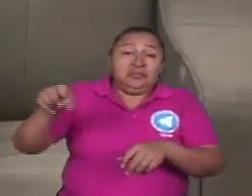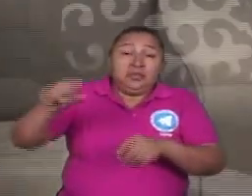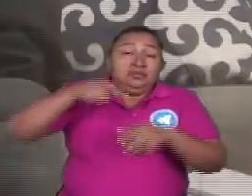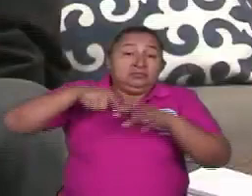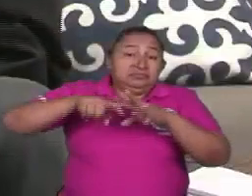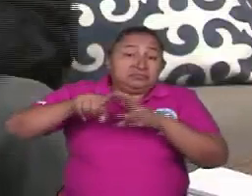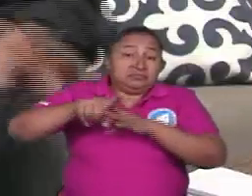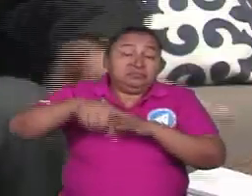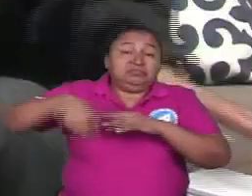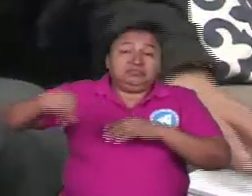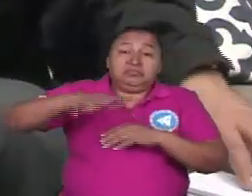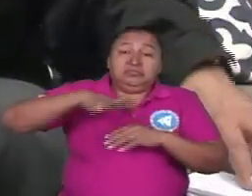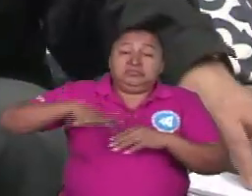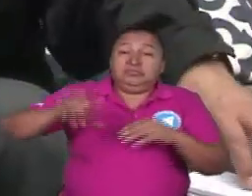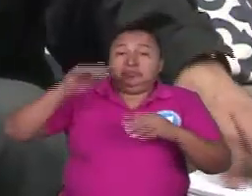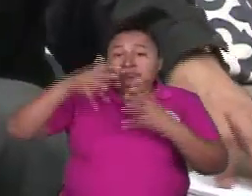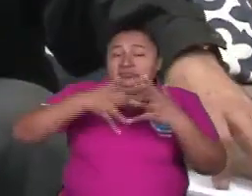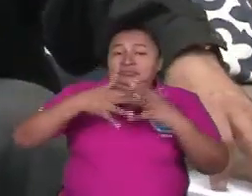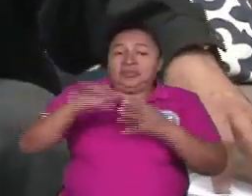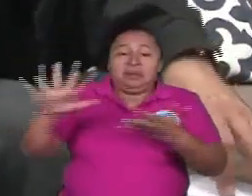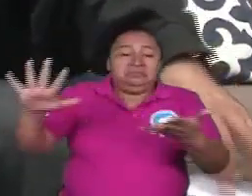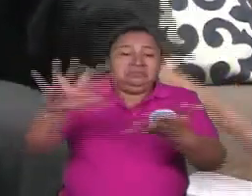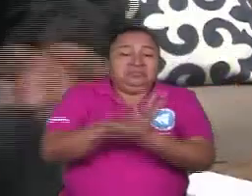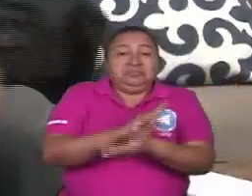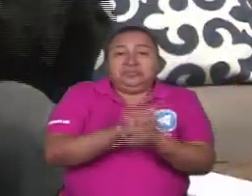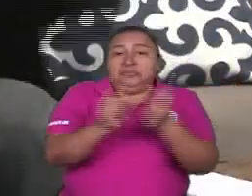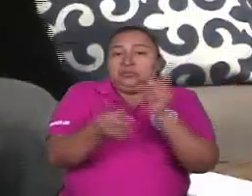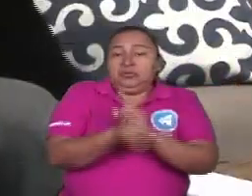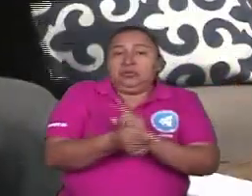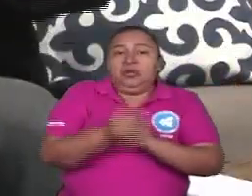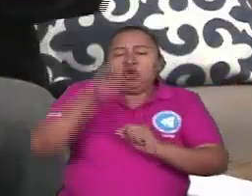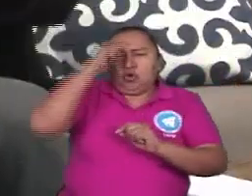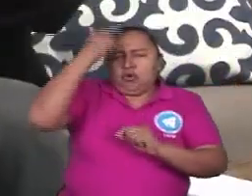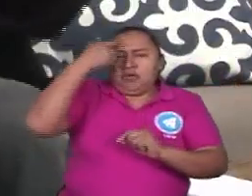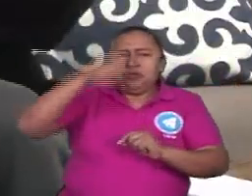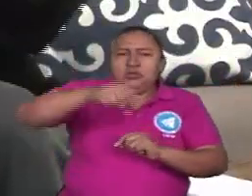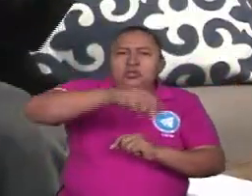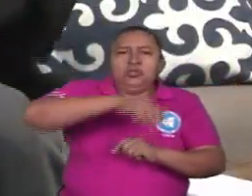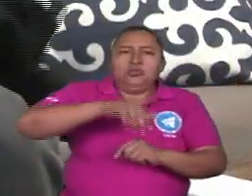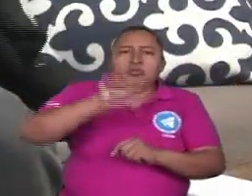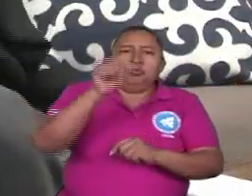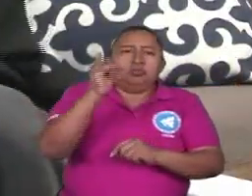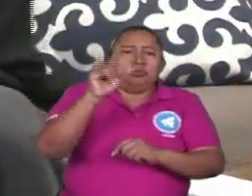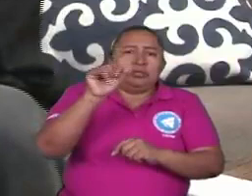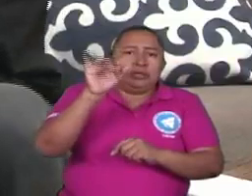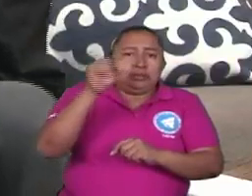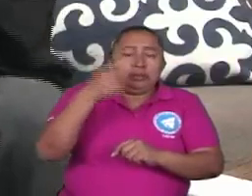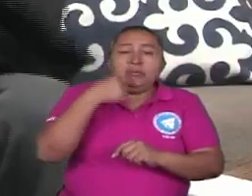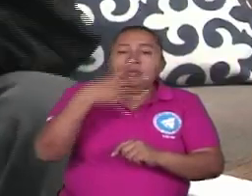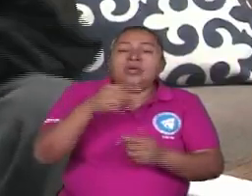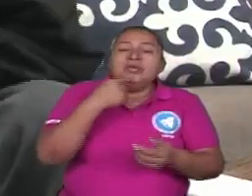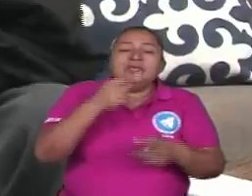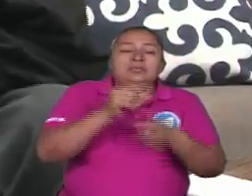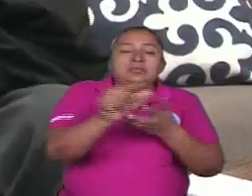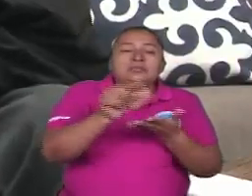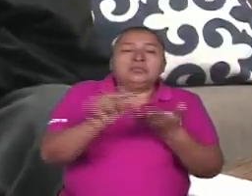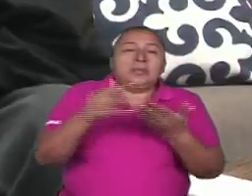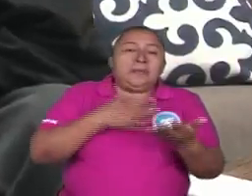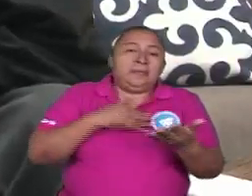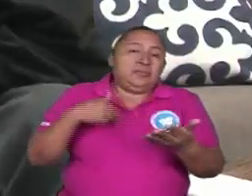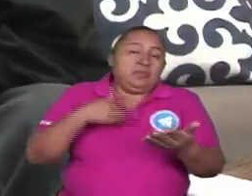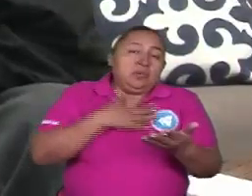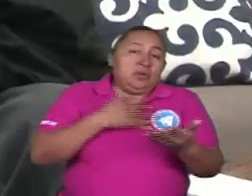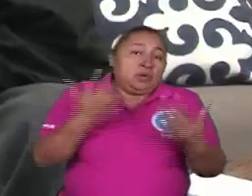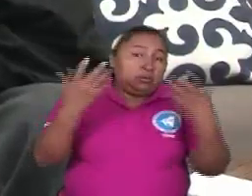norteamericanos pues para desbaratar gobiernos socialistas y le dicen gobiernos socialistas porque repartimos mejor las cosas hacemos mejor las cosas